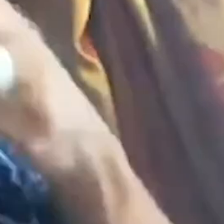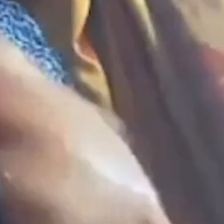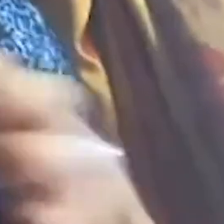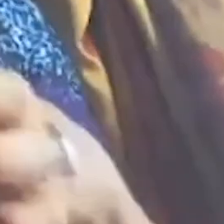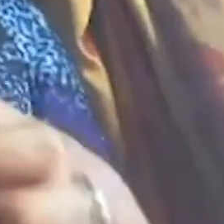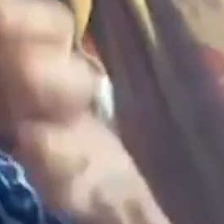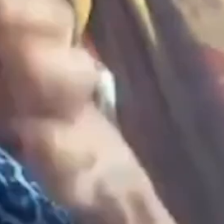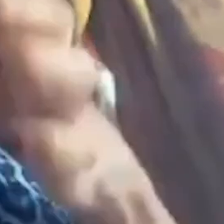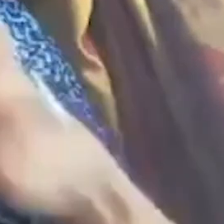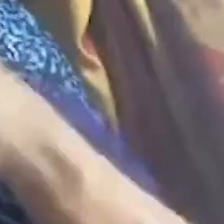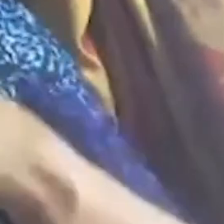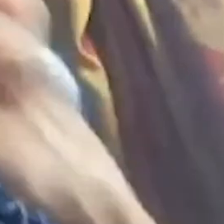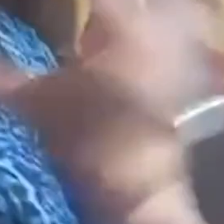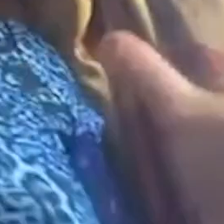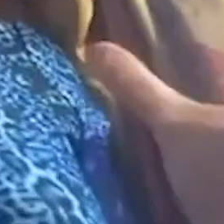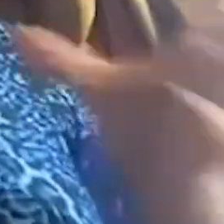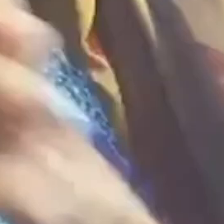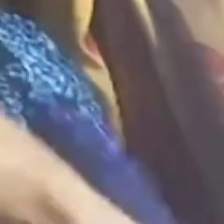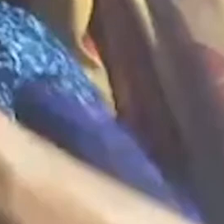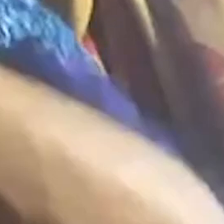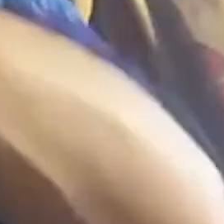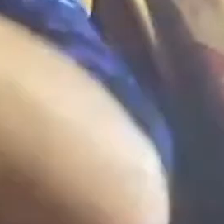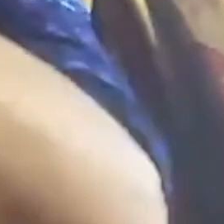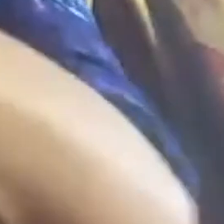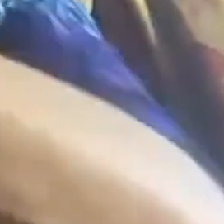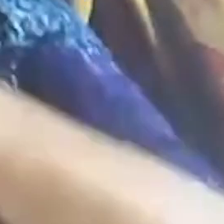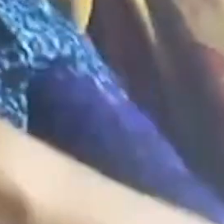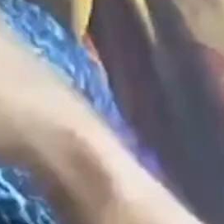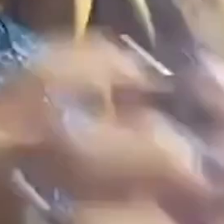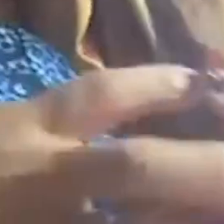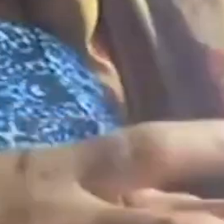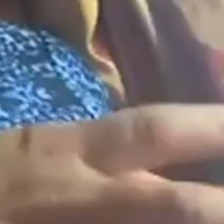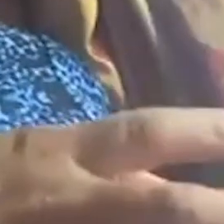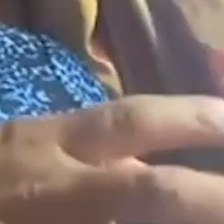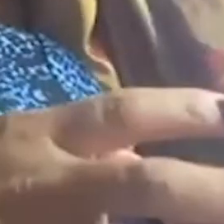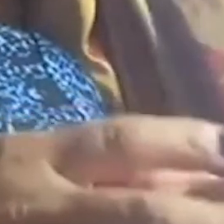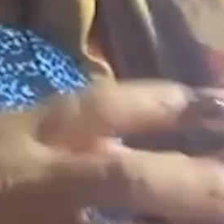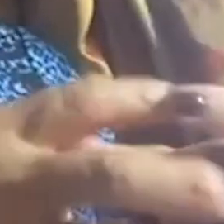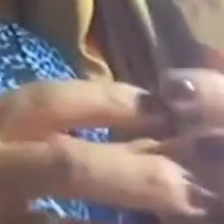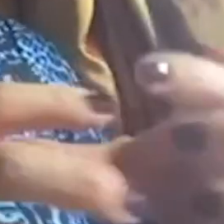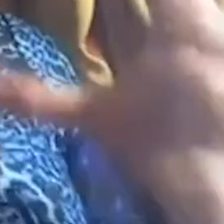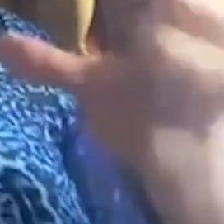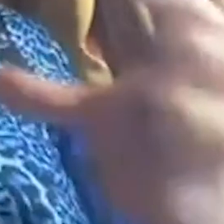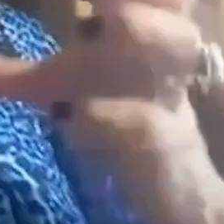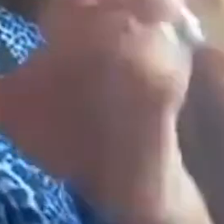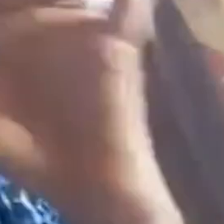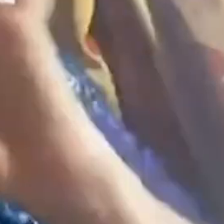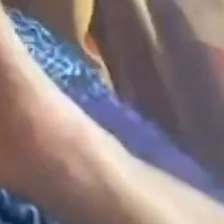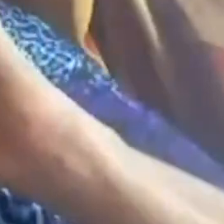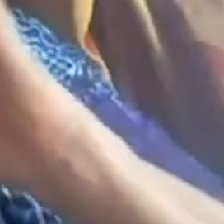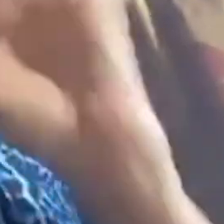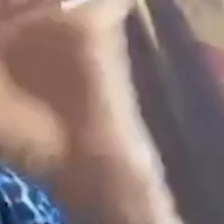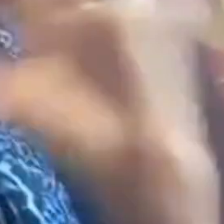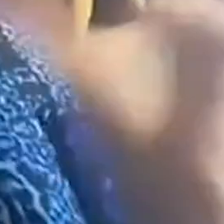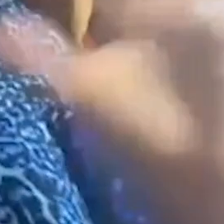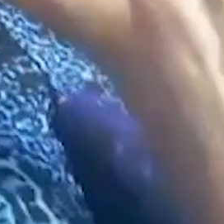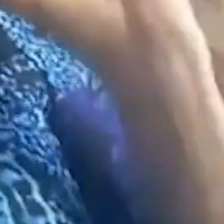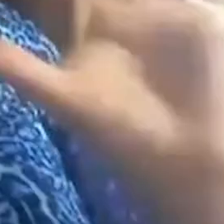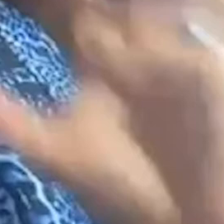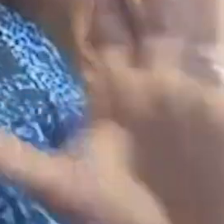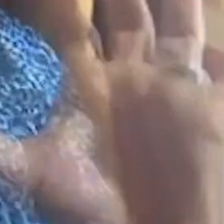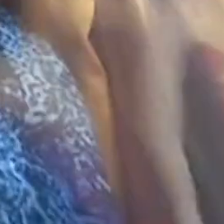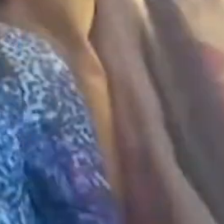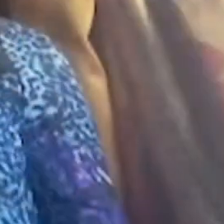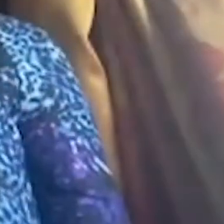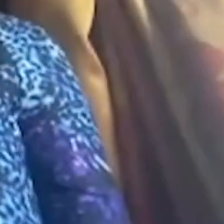casa, puedo cocinar y demostrar que mis normas de inocuidad son estas y estas apoyadas en nuevas tecnologías. Entonces, ¿me explico?